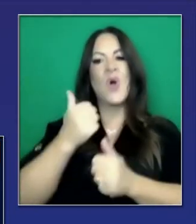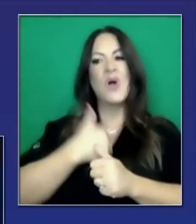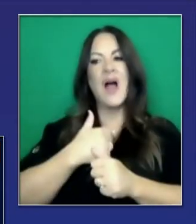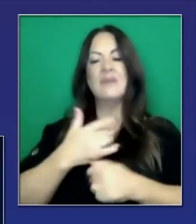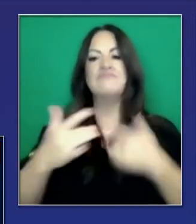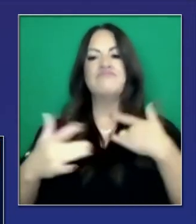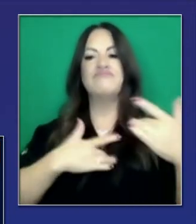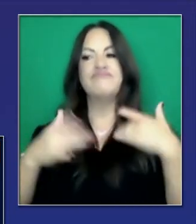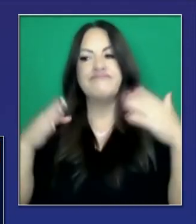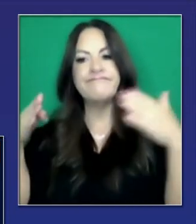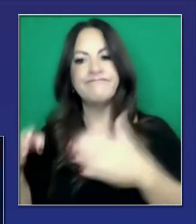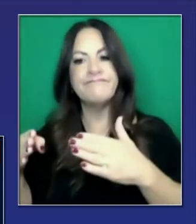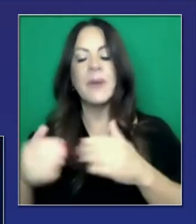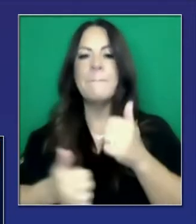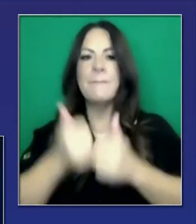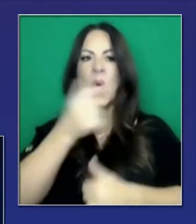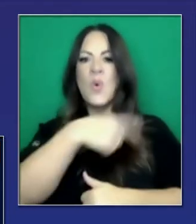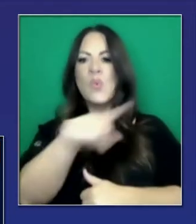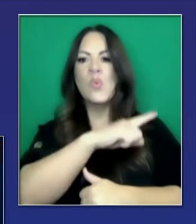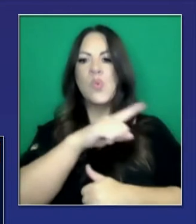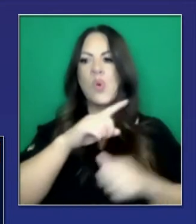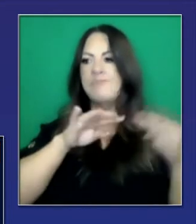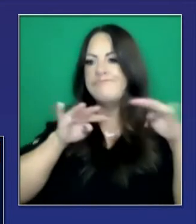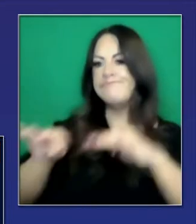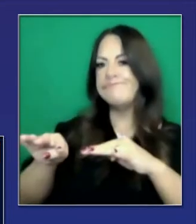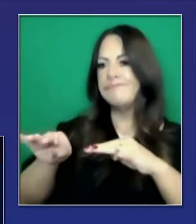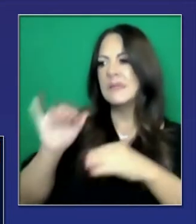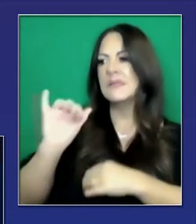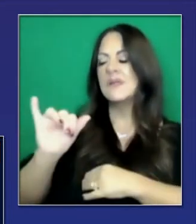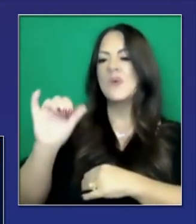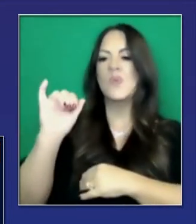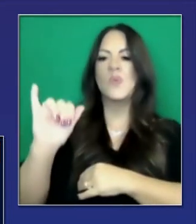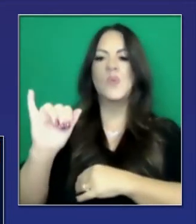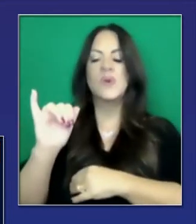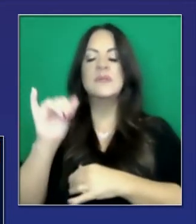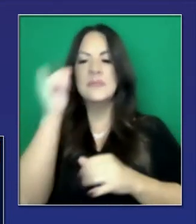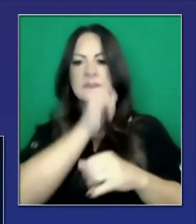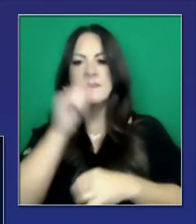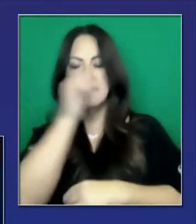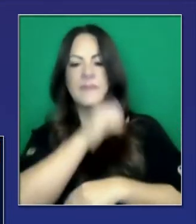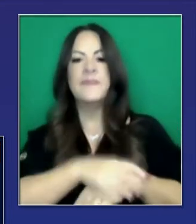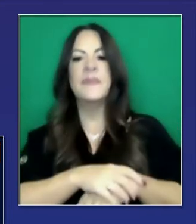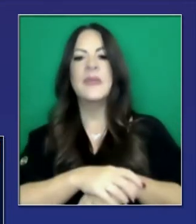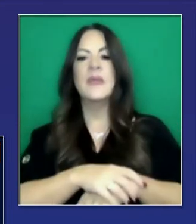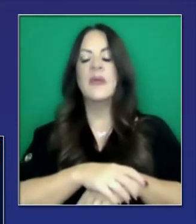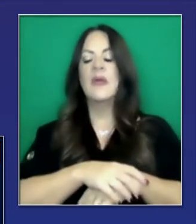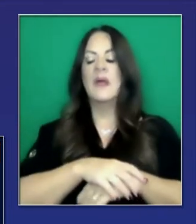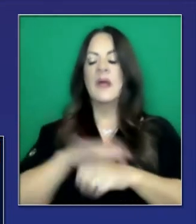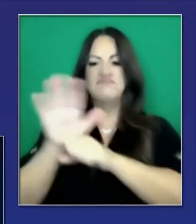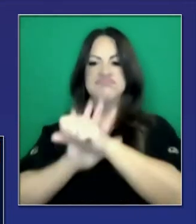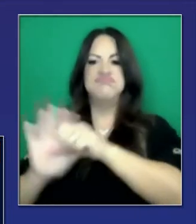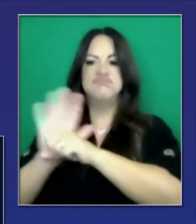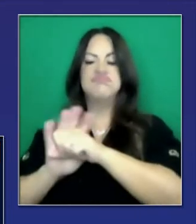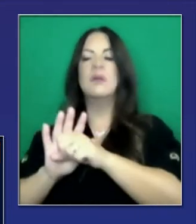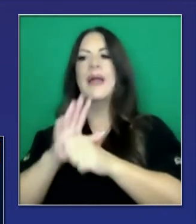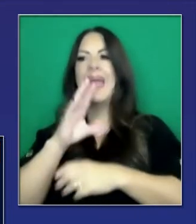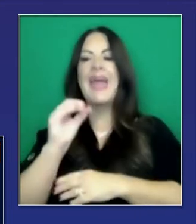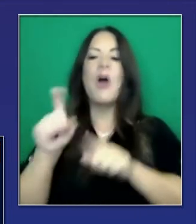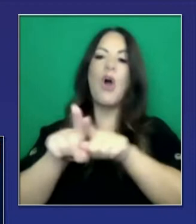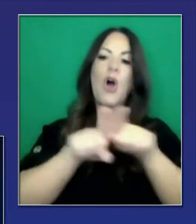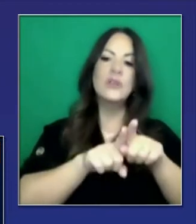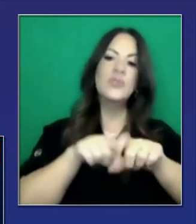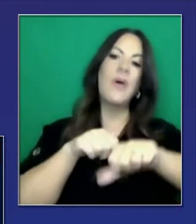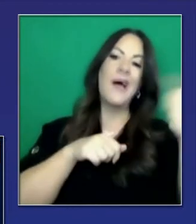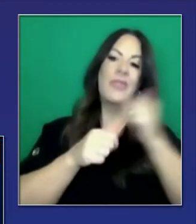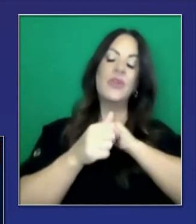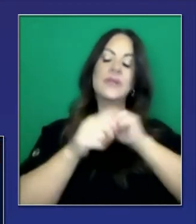importante. generado muchos titulares, mucho enfoque y mucha preocupación. No solamente en la región, pero a través de la región, el país también.